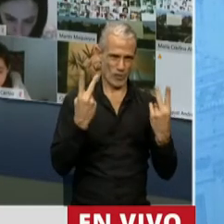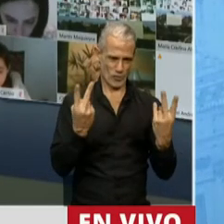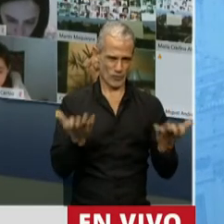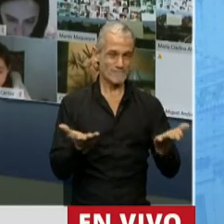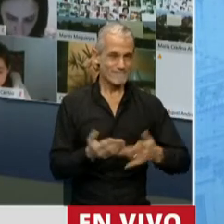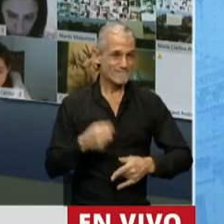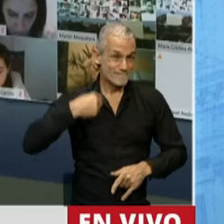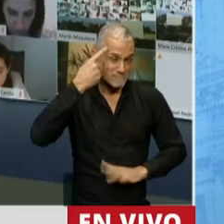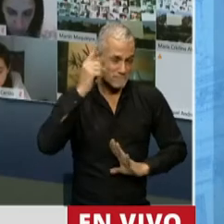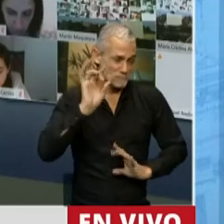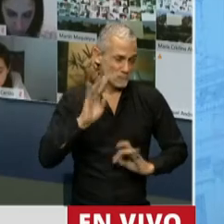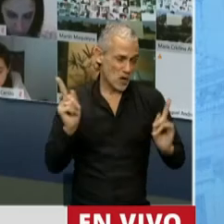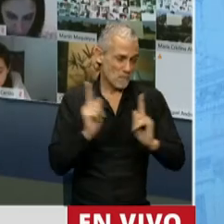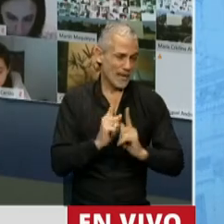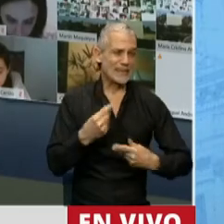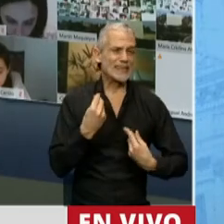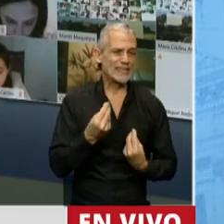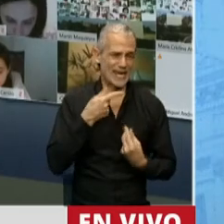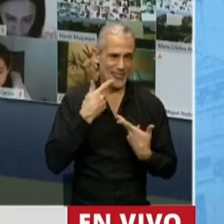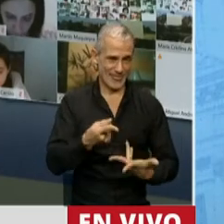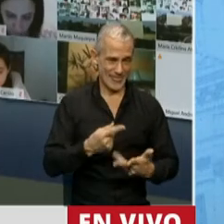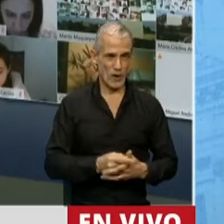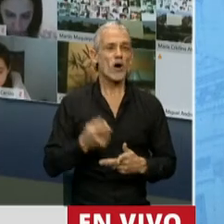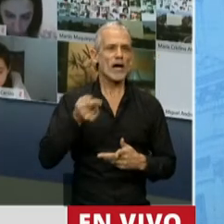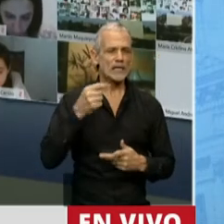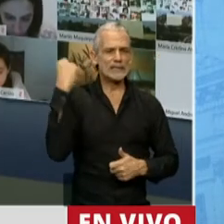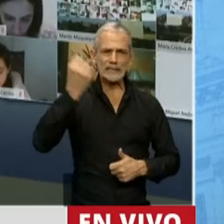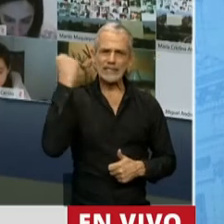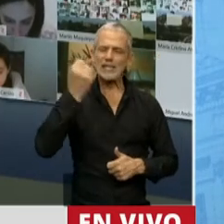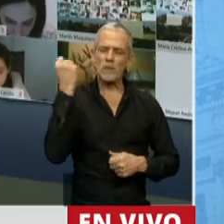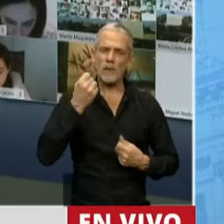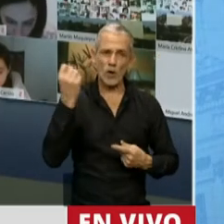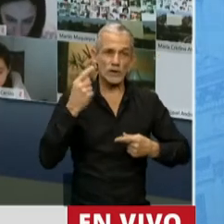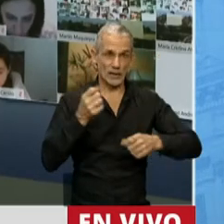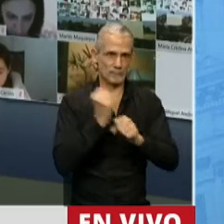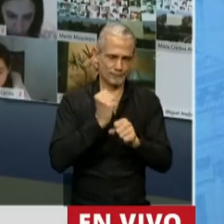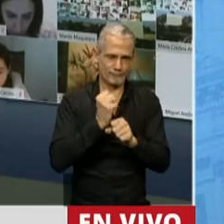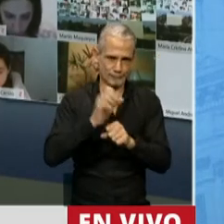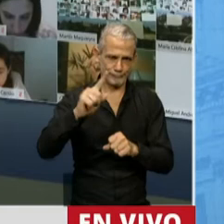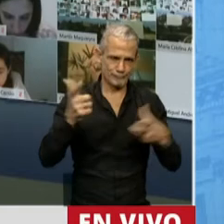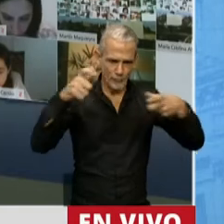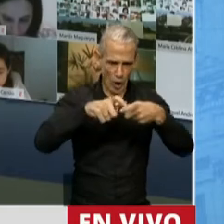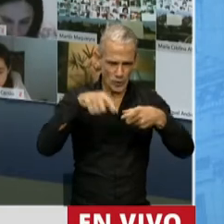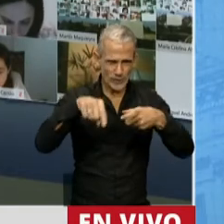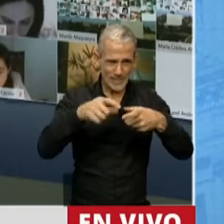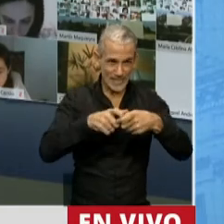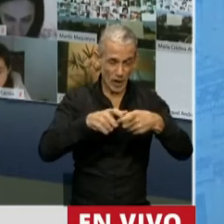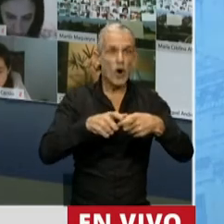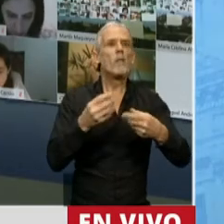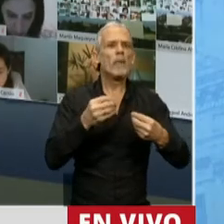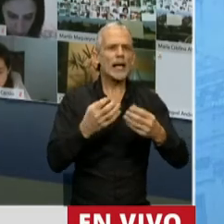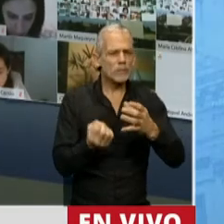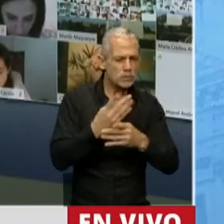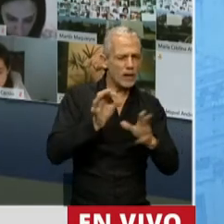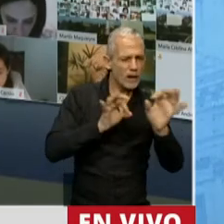simplemente decir que la trascendencia de la misión que va a tener este Consejo en la generación